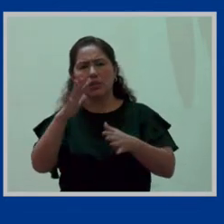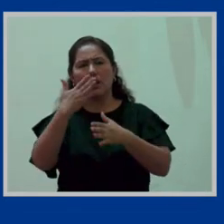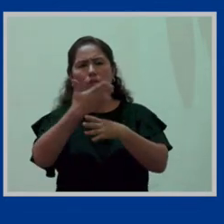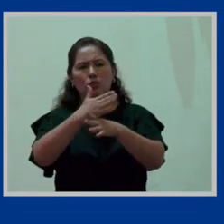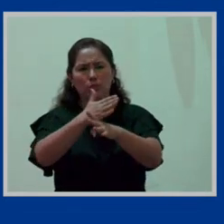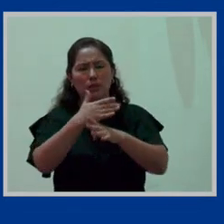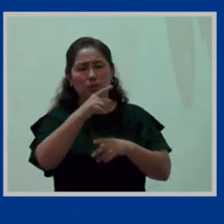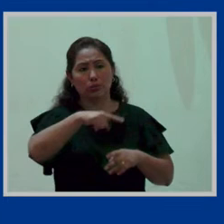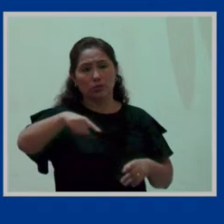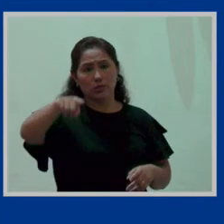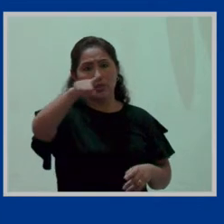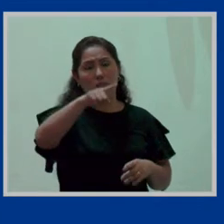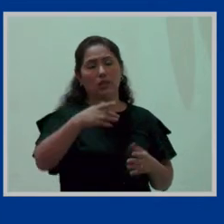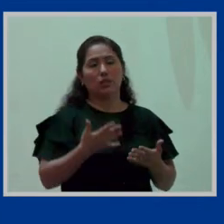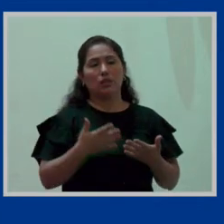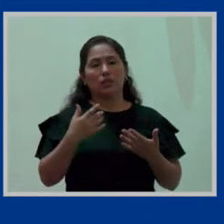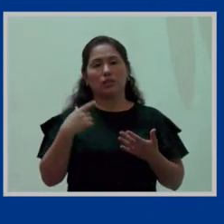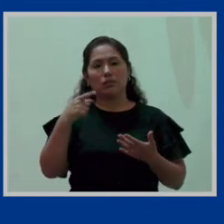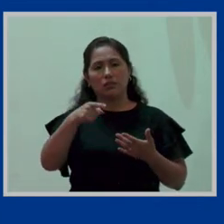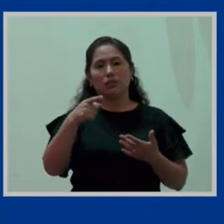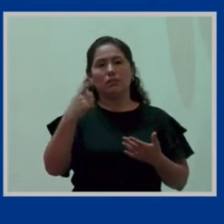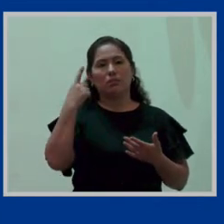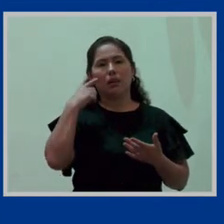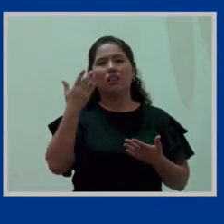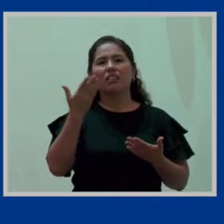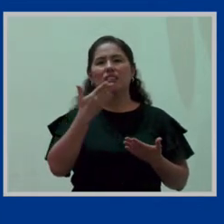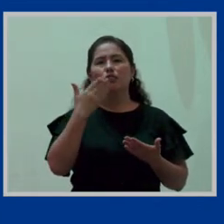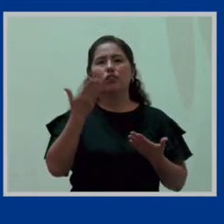solamente de entidades públicas.